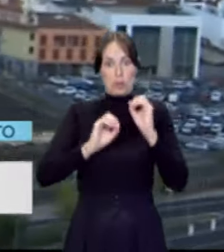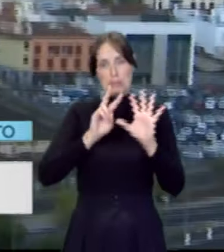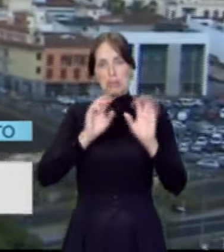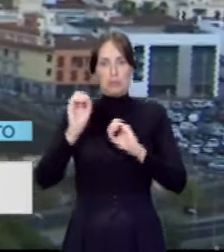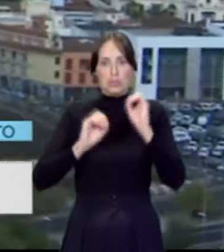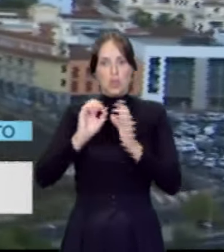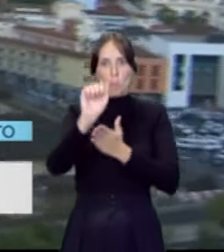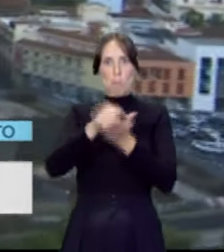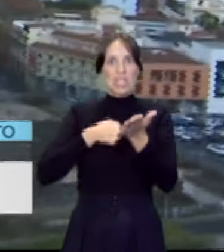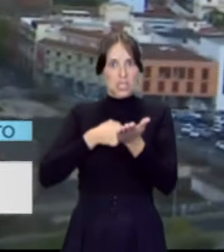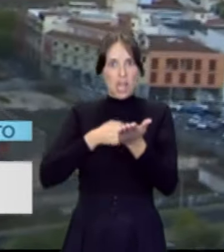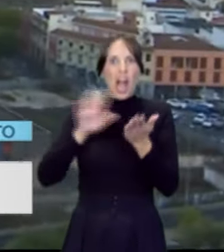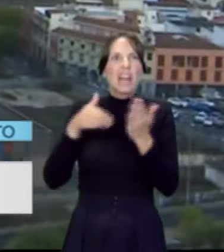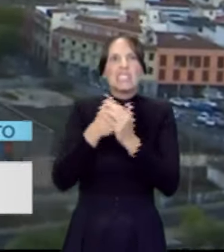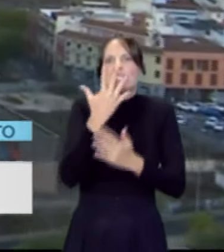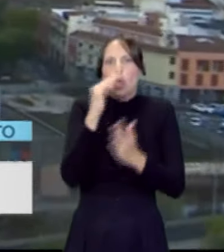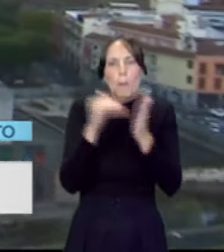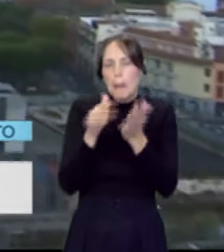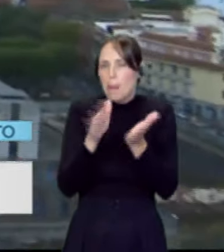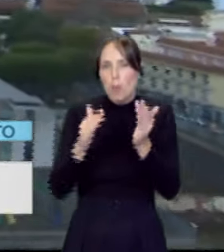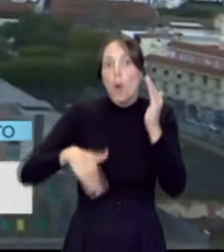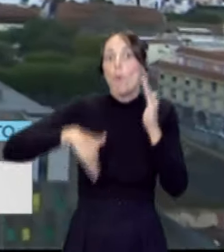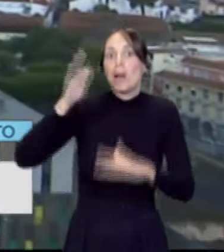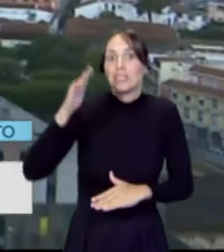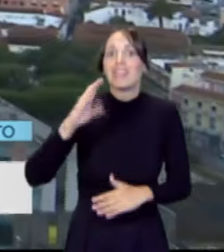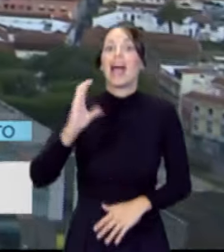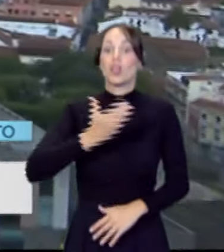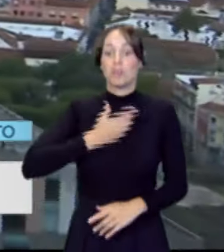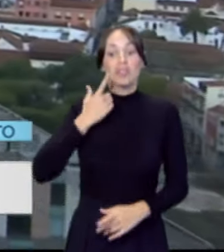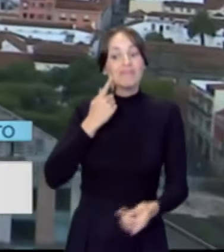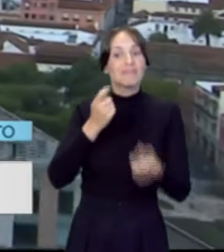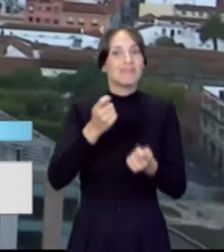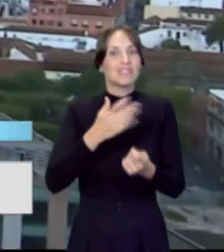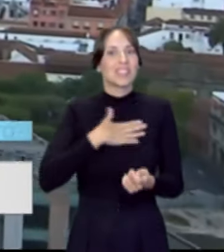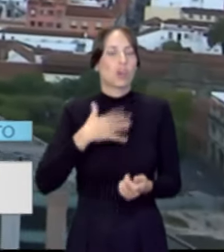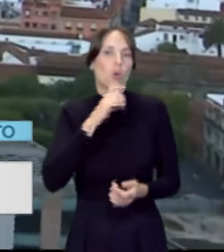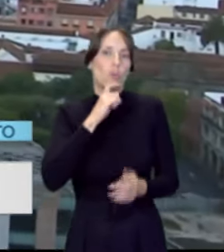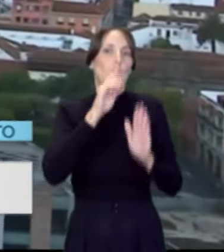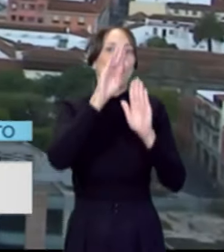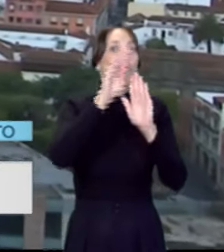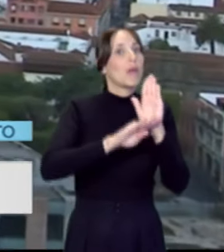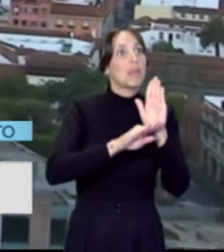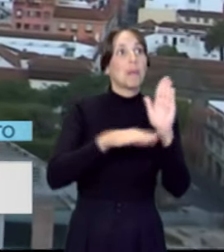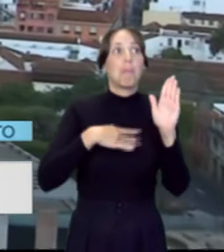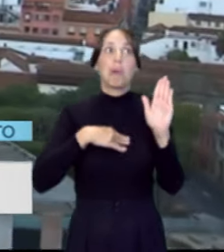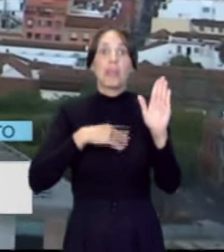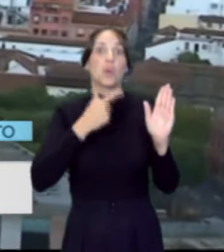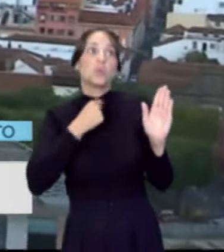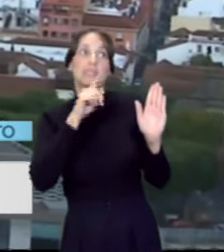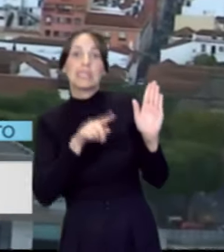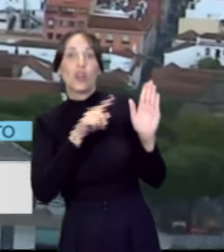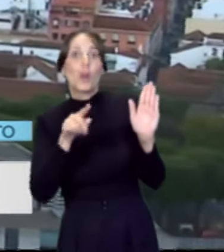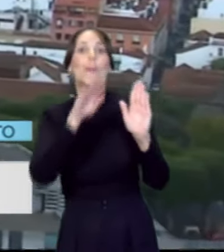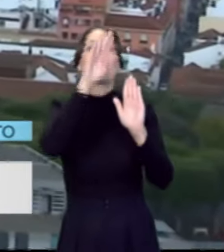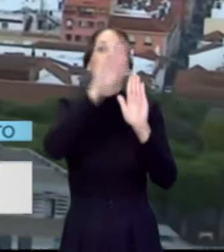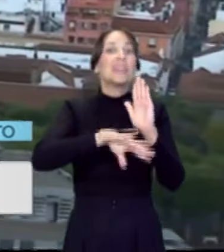viviendas y el Ayuntamiento quiere poner remedio a eso precisamente con una medida, no sé si será popular o impopular, pero bueno, una medida que podría ser efectiva, que